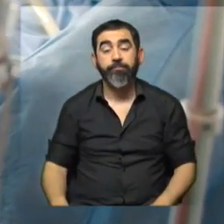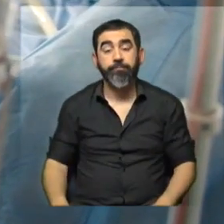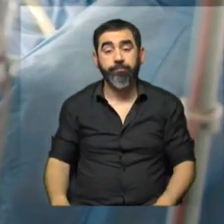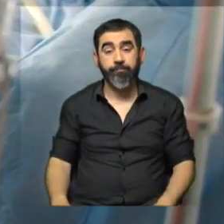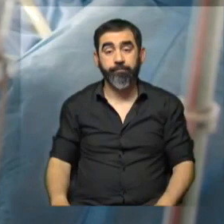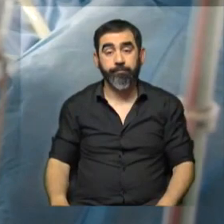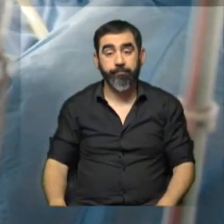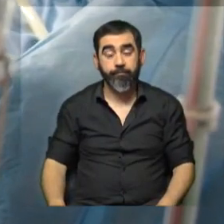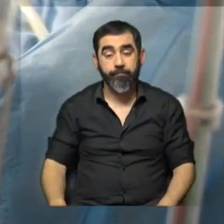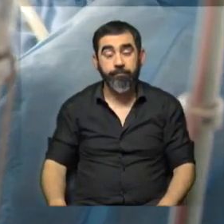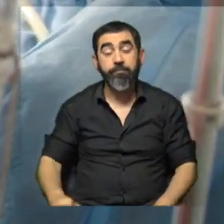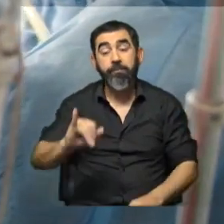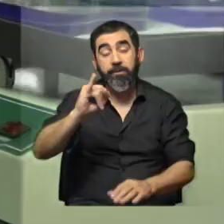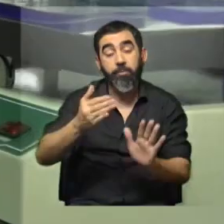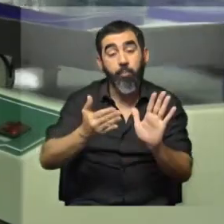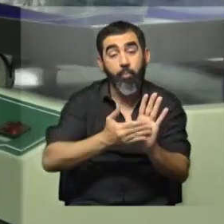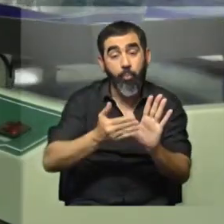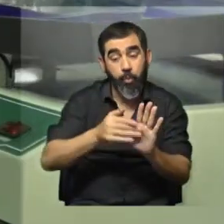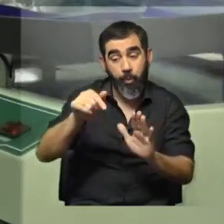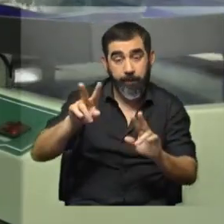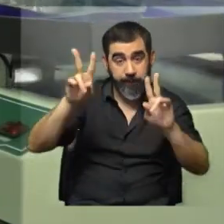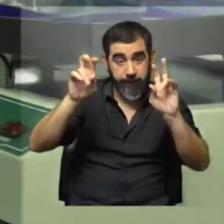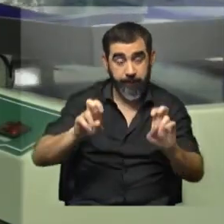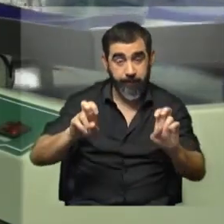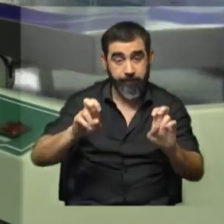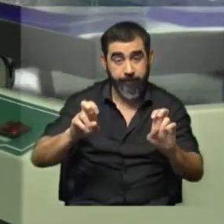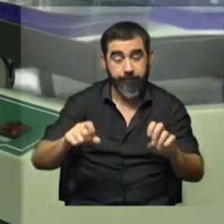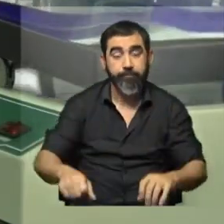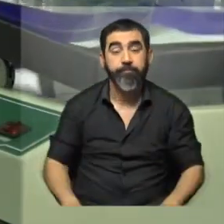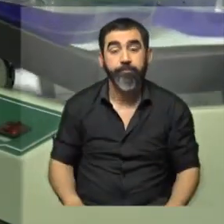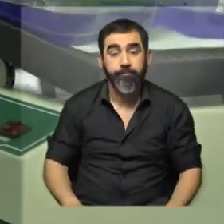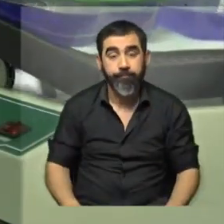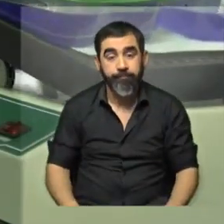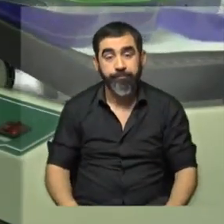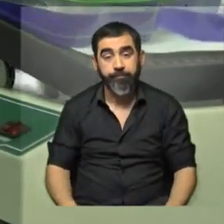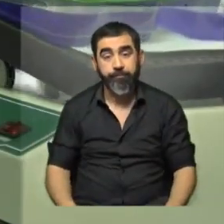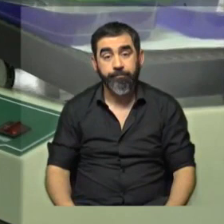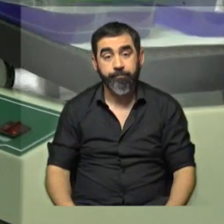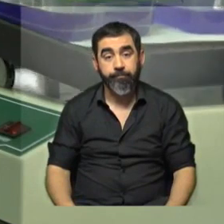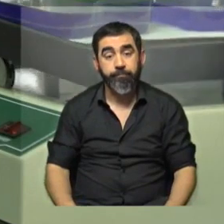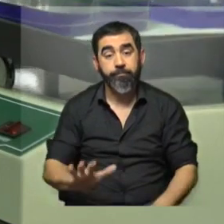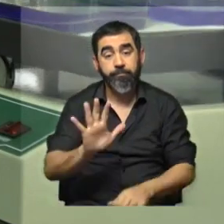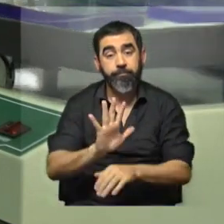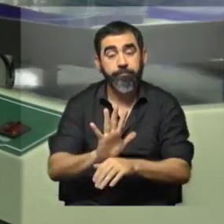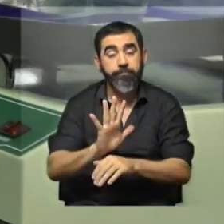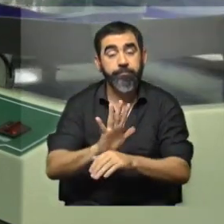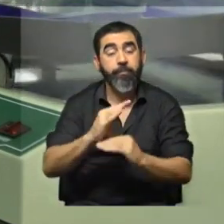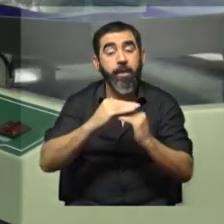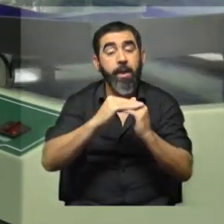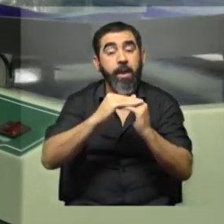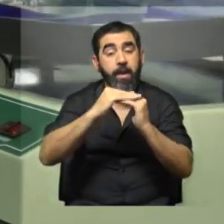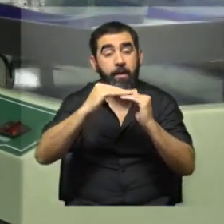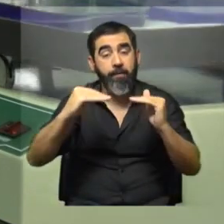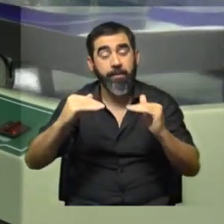De comprobar nuestra hipótesis, lo que nosotros sentaríamos son las bases para, primero,